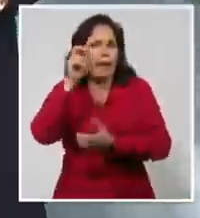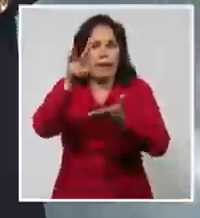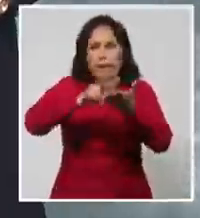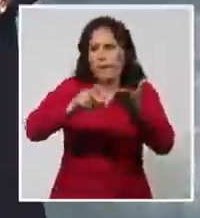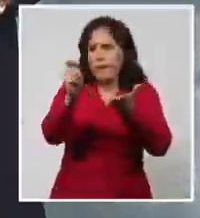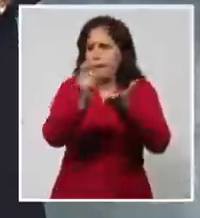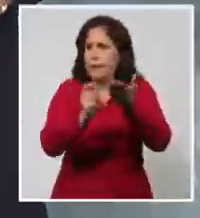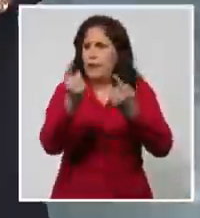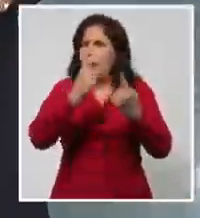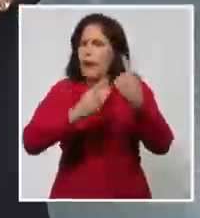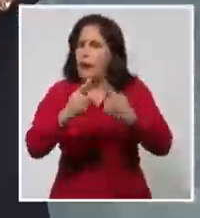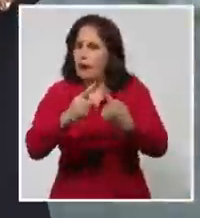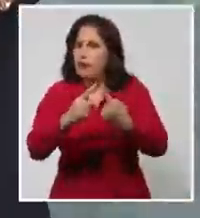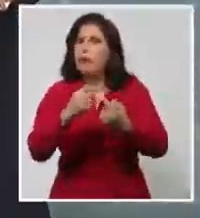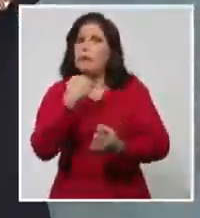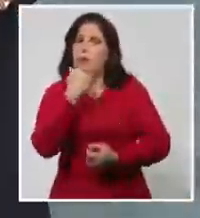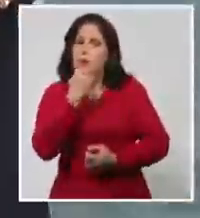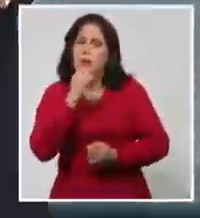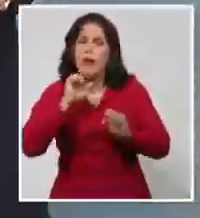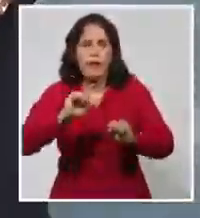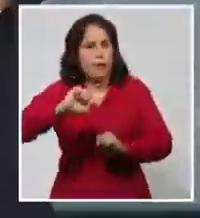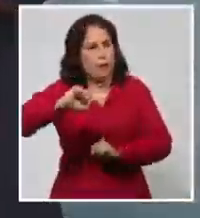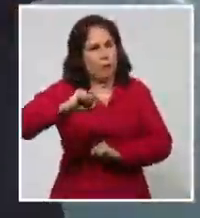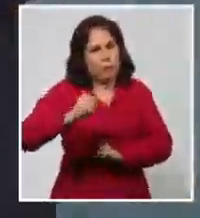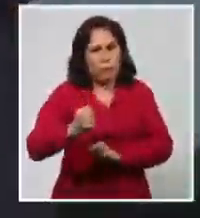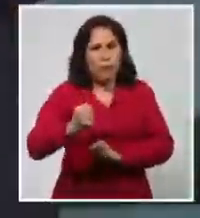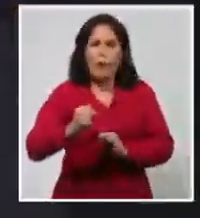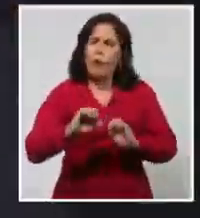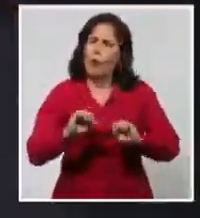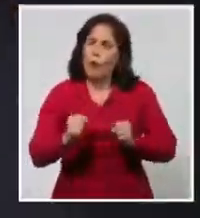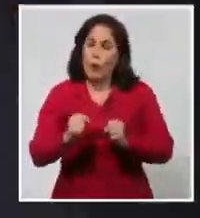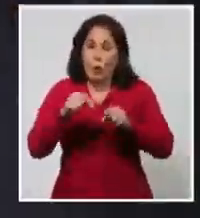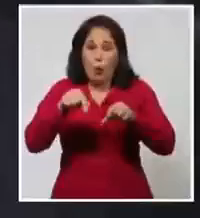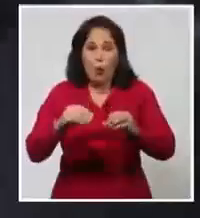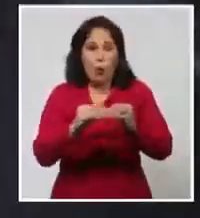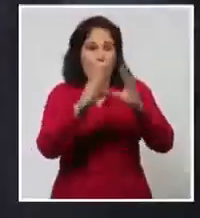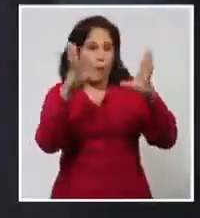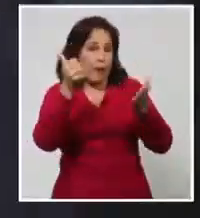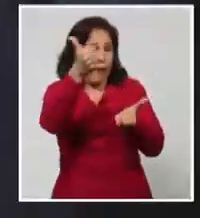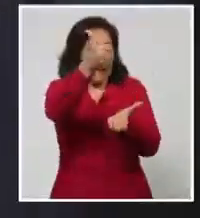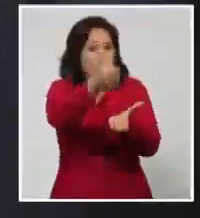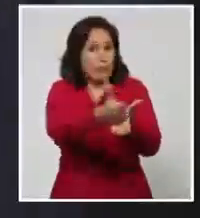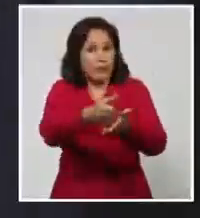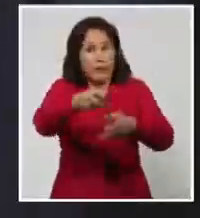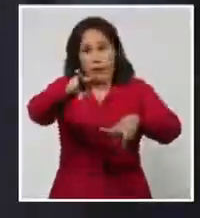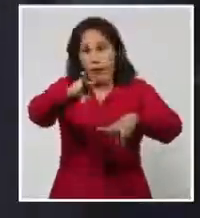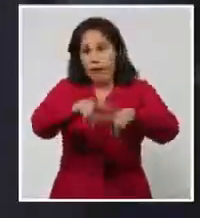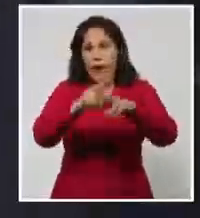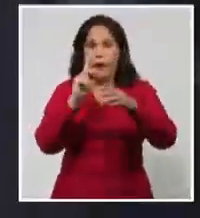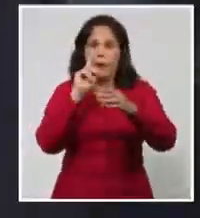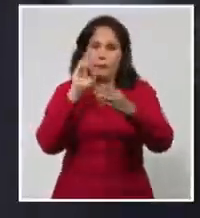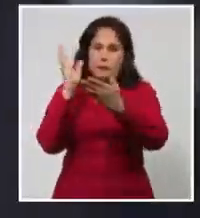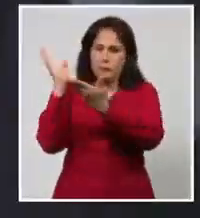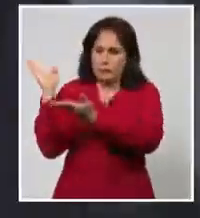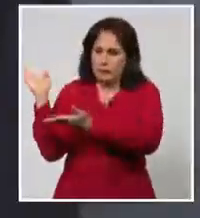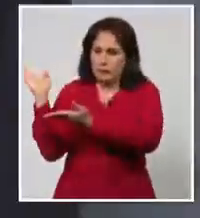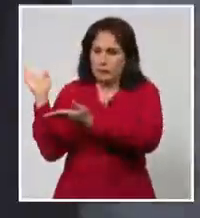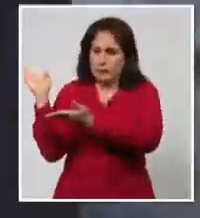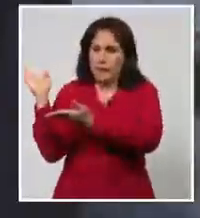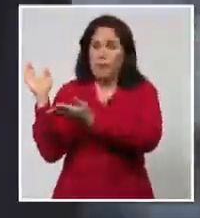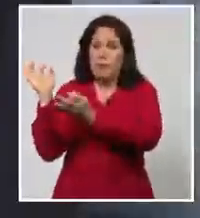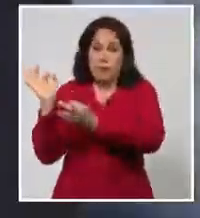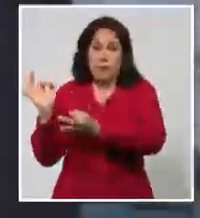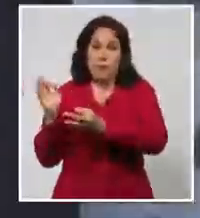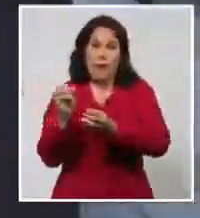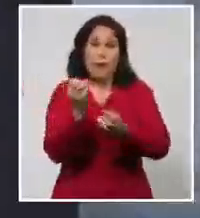atender el llamado de las autoridades? Así amaneció hoy la capital de todos los cubanos en fase de transmisión